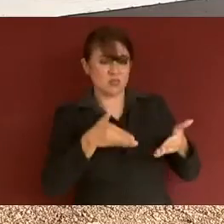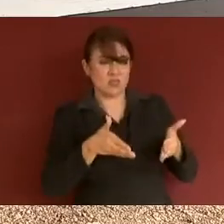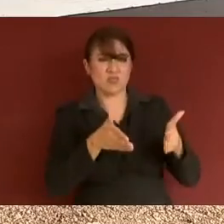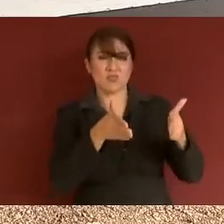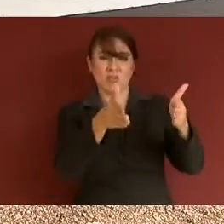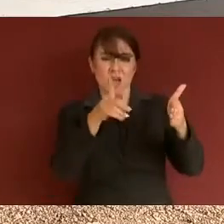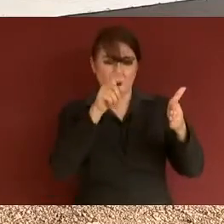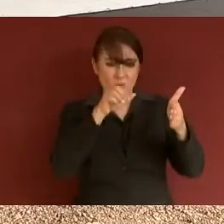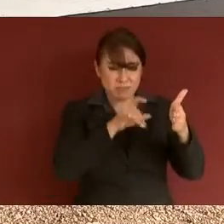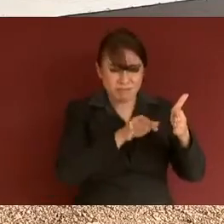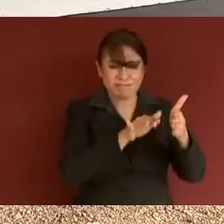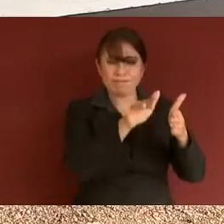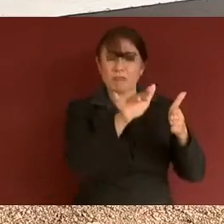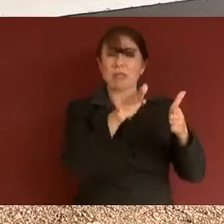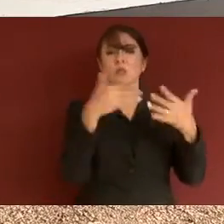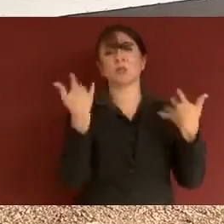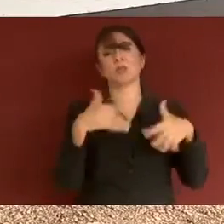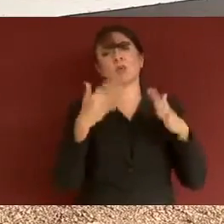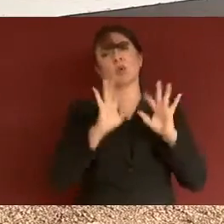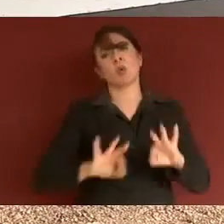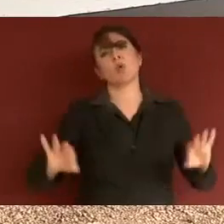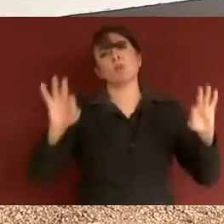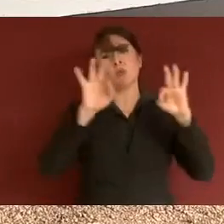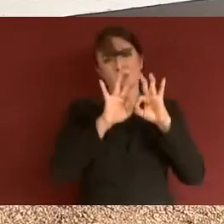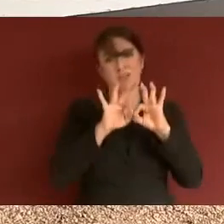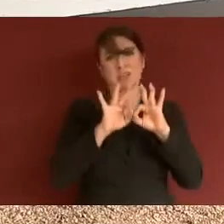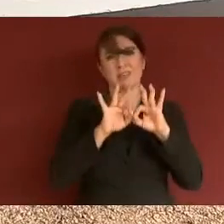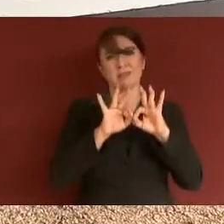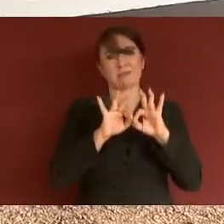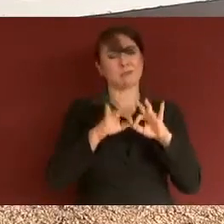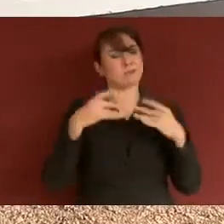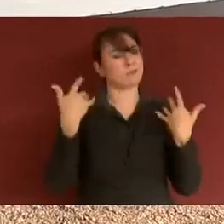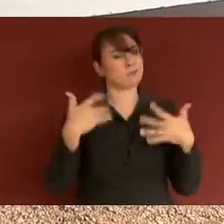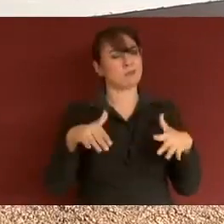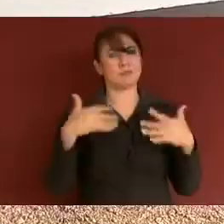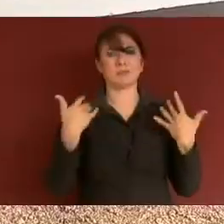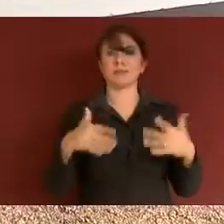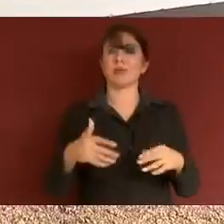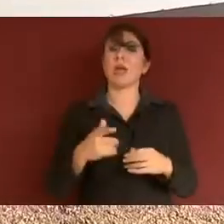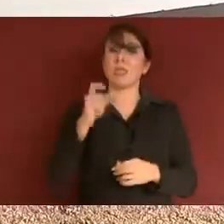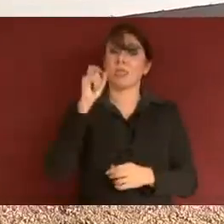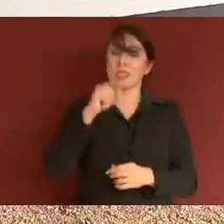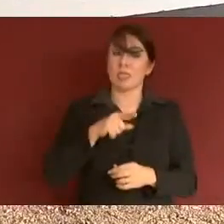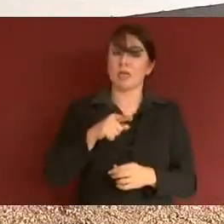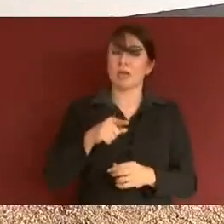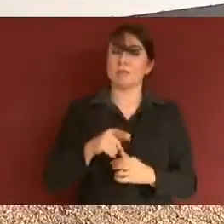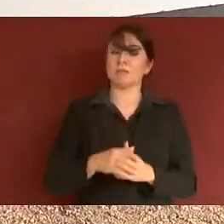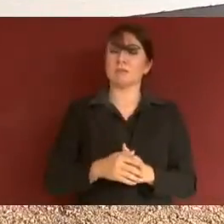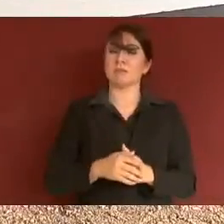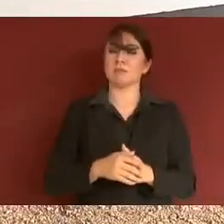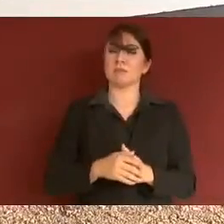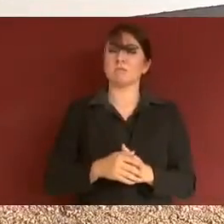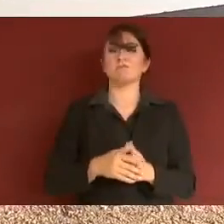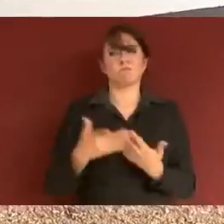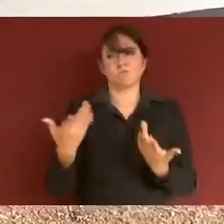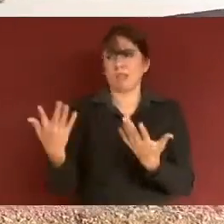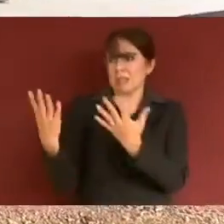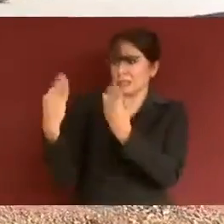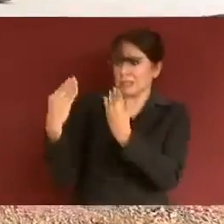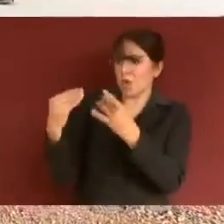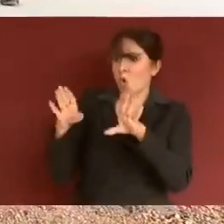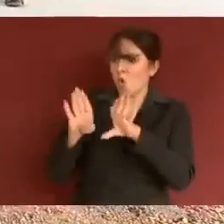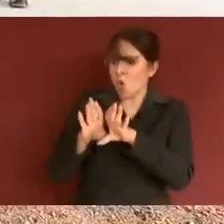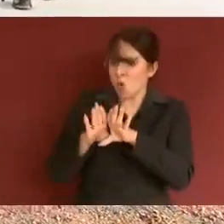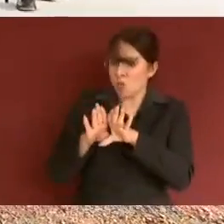el señor gobernador, va a tener un impacto muy importante, pero también nos está enseñando a trabajar en el